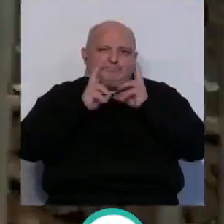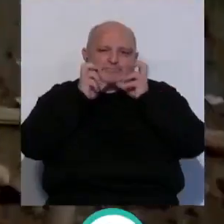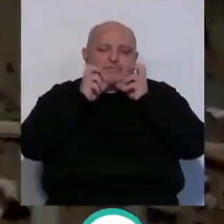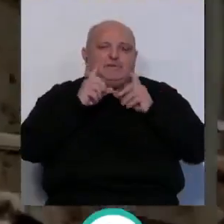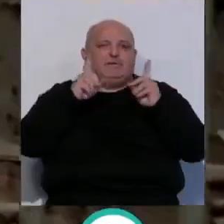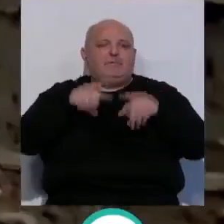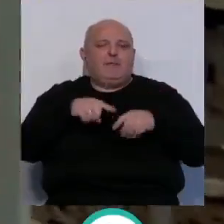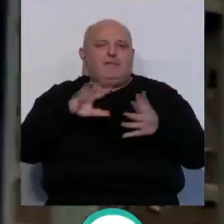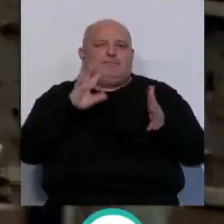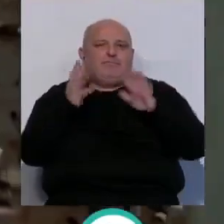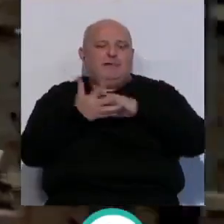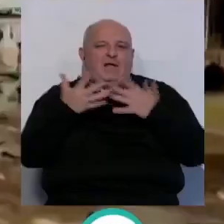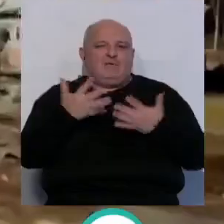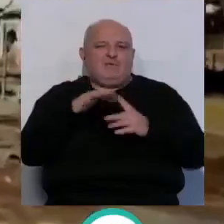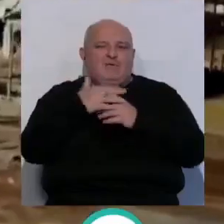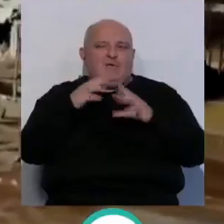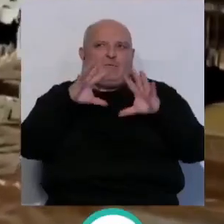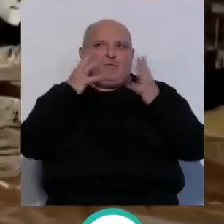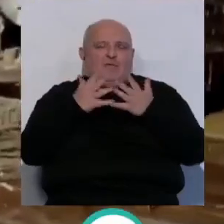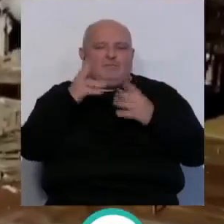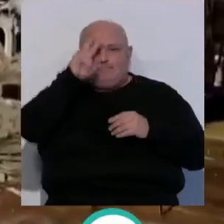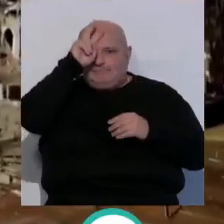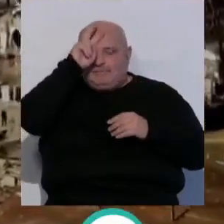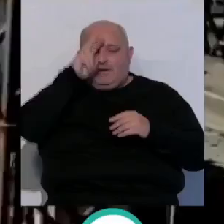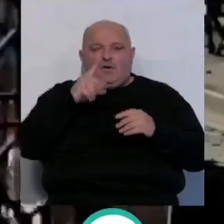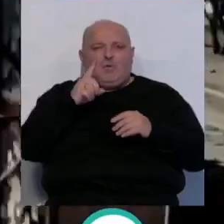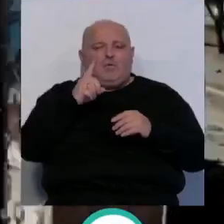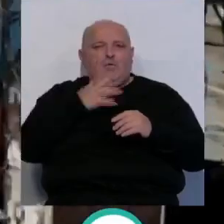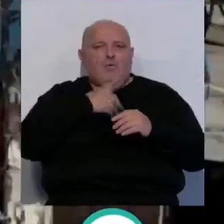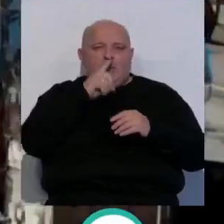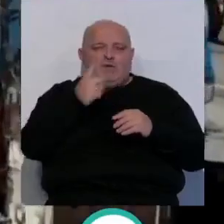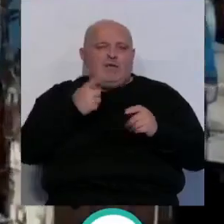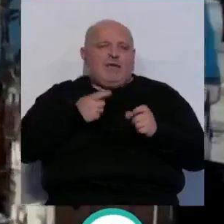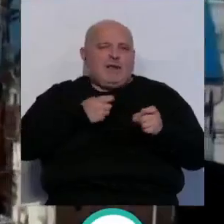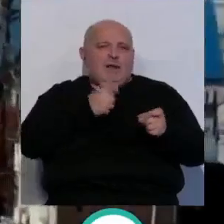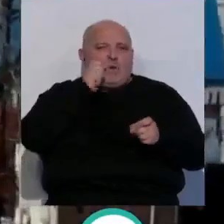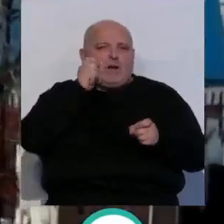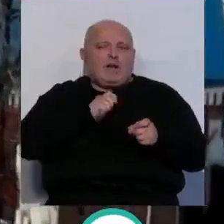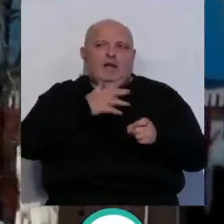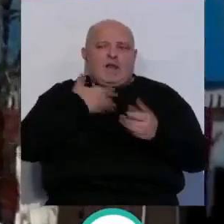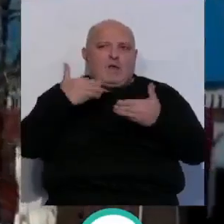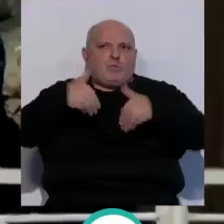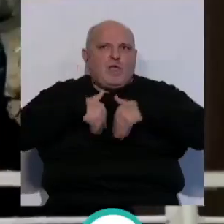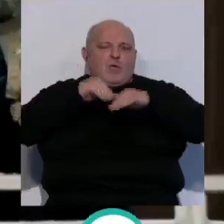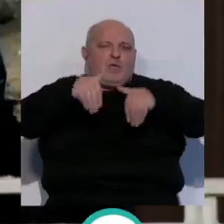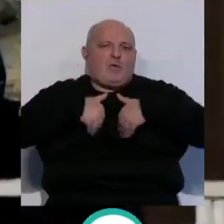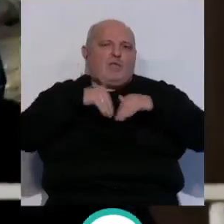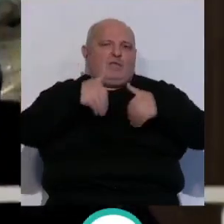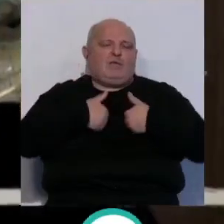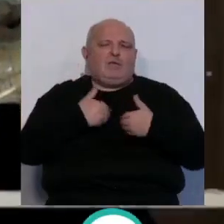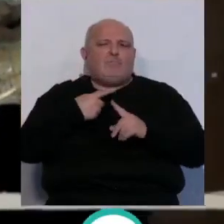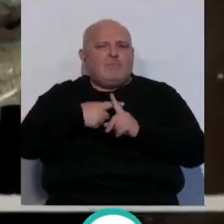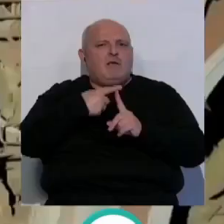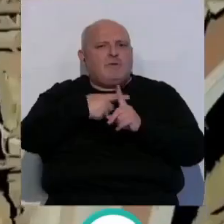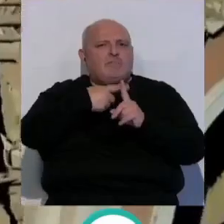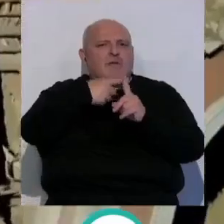que está transformando el actual orden mundial. Un año de guerra y Ucrania sigue reclamando ayudas. El conflicto suma